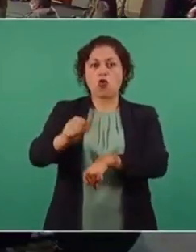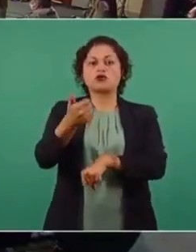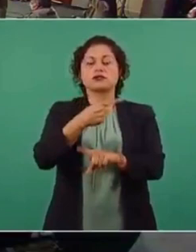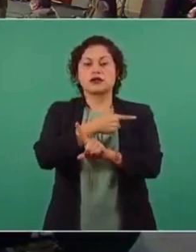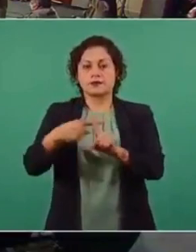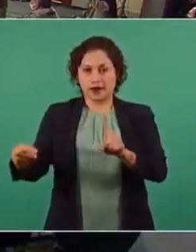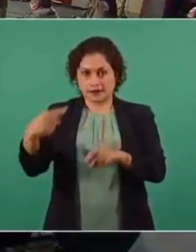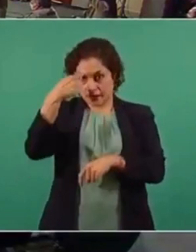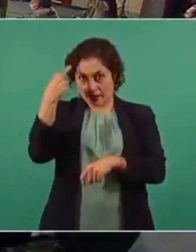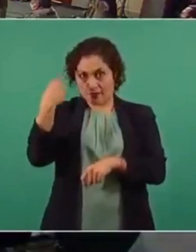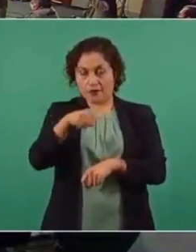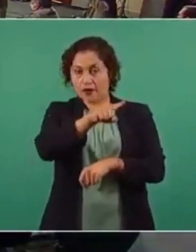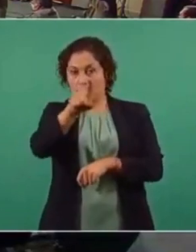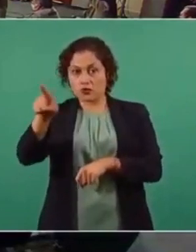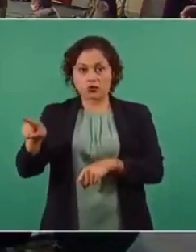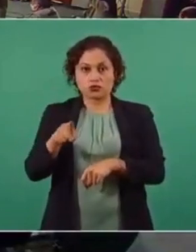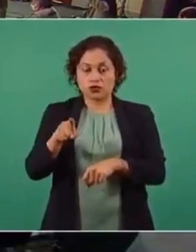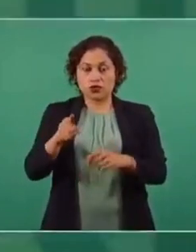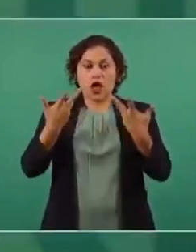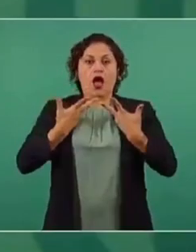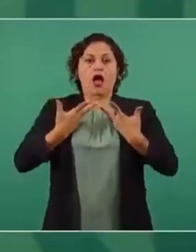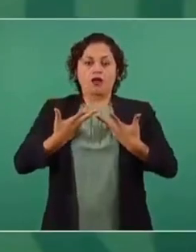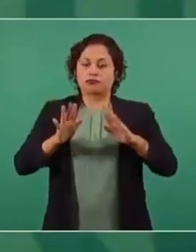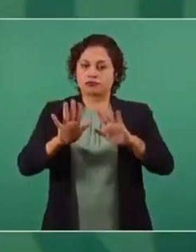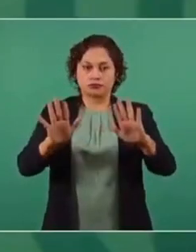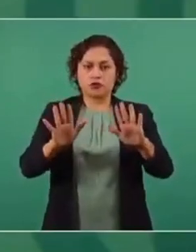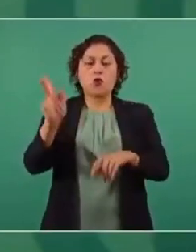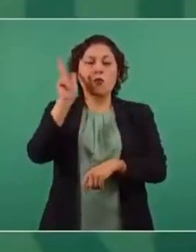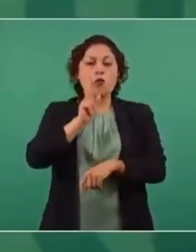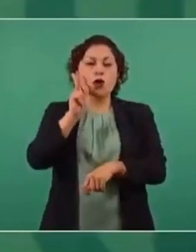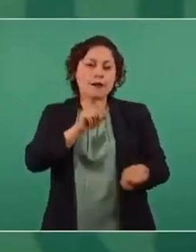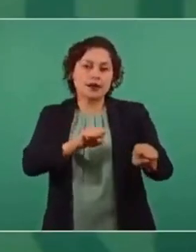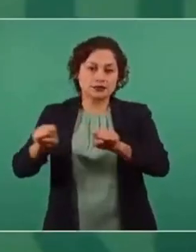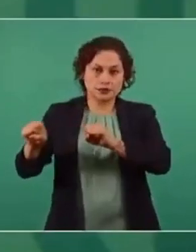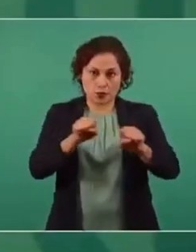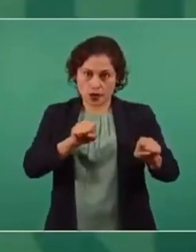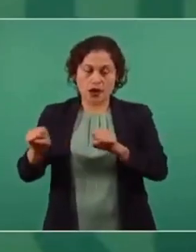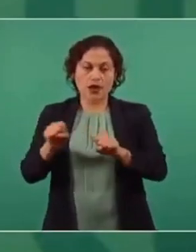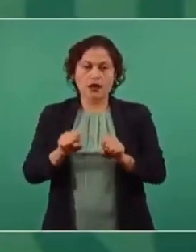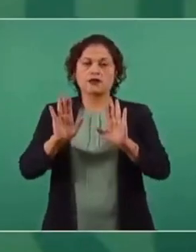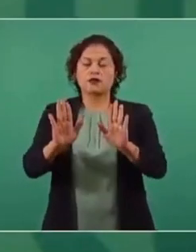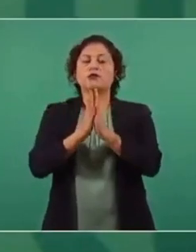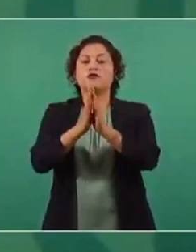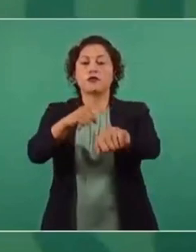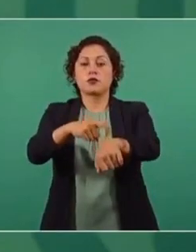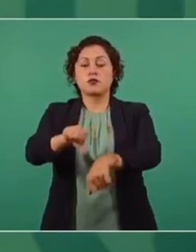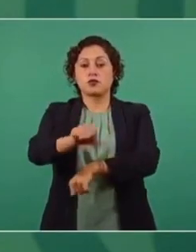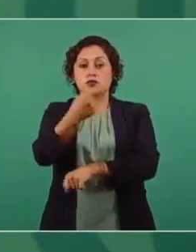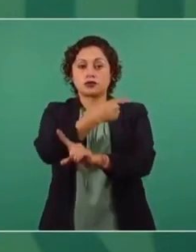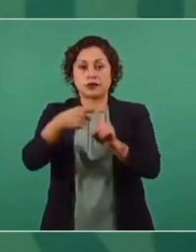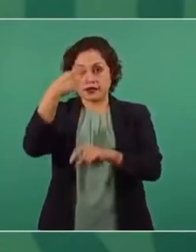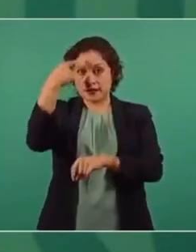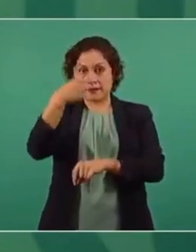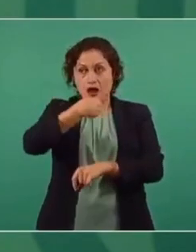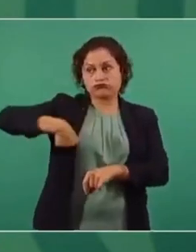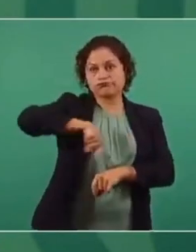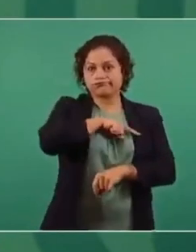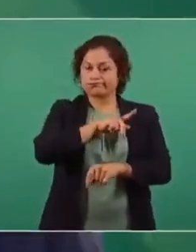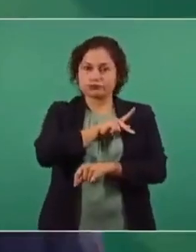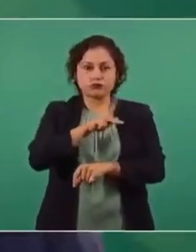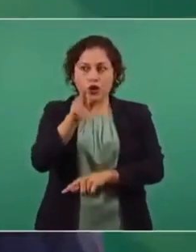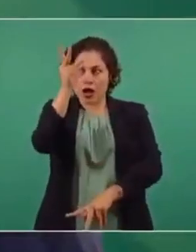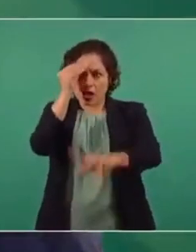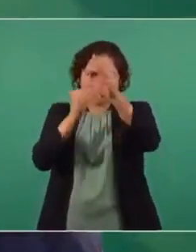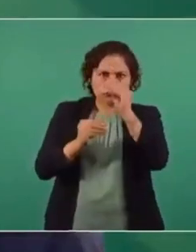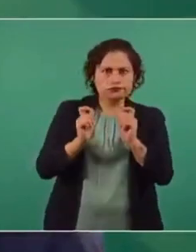a las 11.30 para que nadie se alarme, es un simulacro, a las 11.30 para cuidarnos, para protegernos, para saber qué hacer